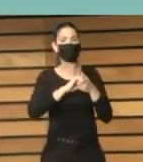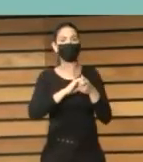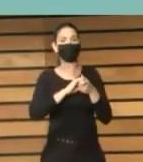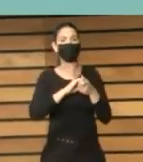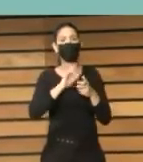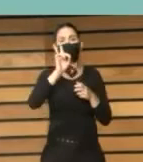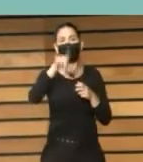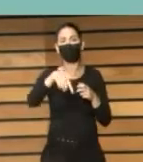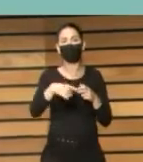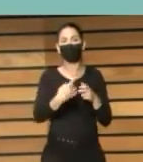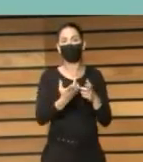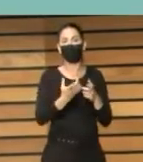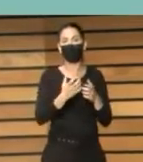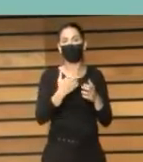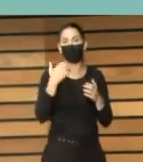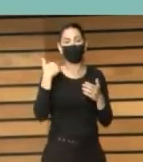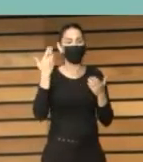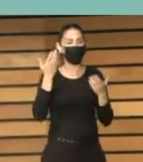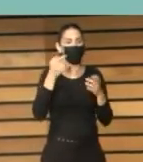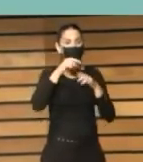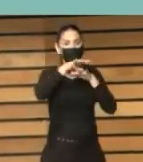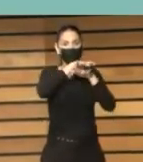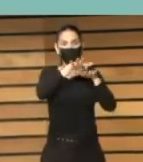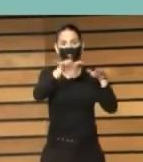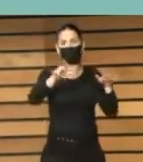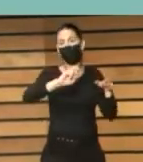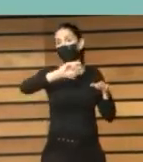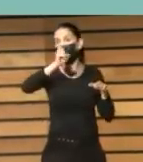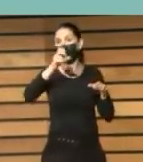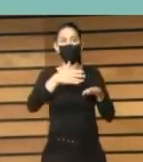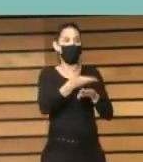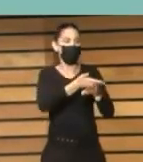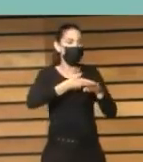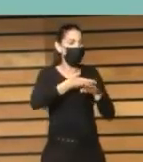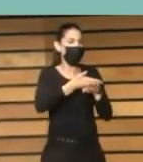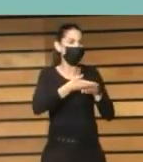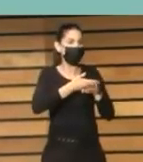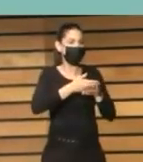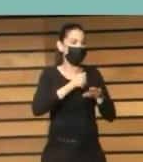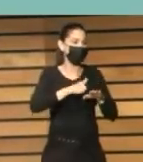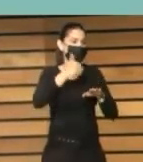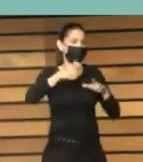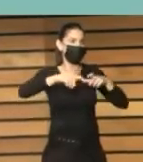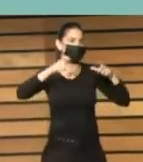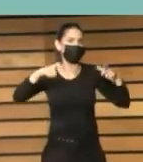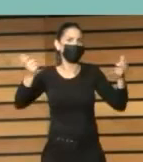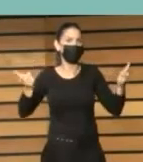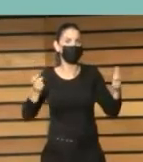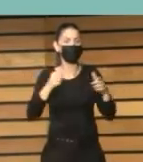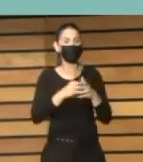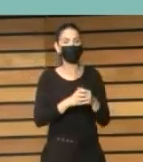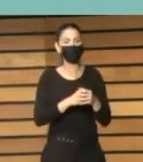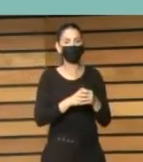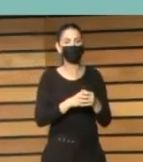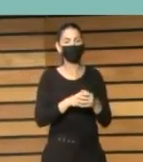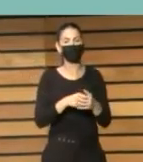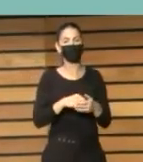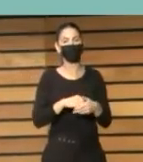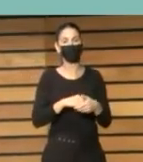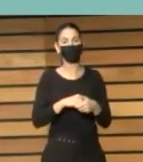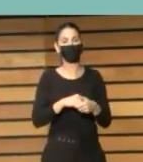pero también hacia otros niveles de gobierno para crear un contexto normativo a nivel autonómico estatal más favorable